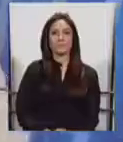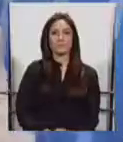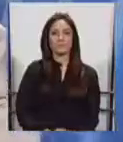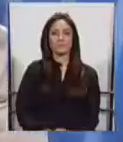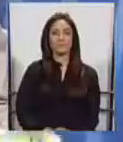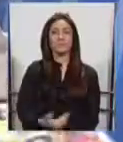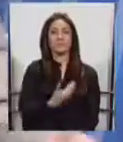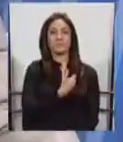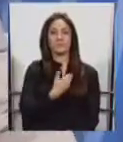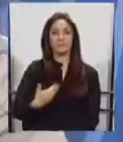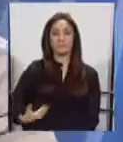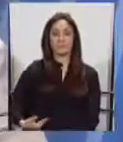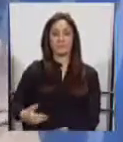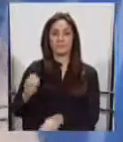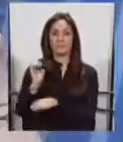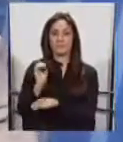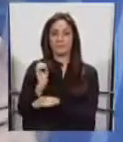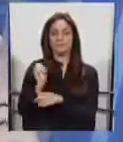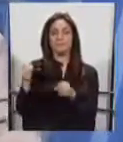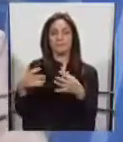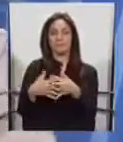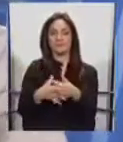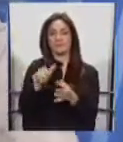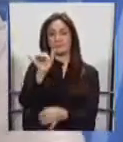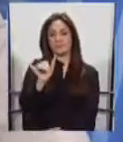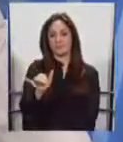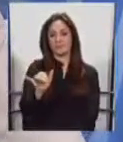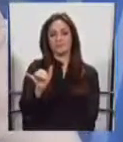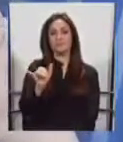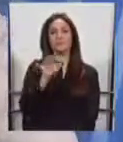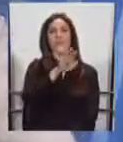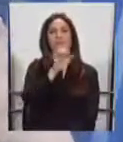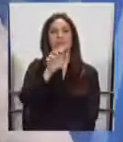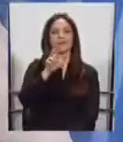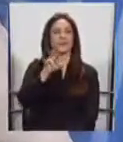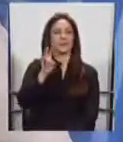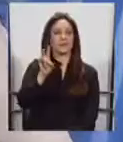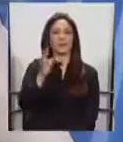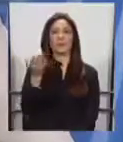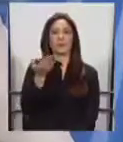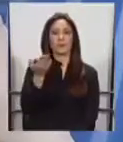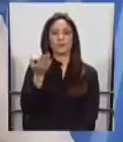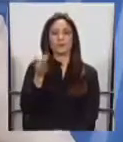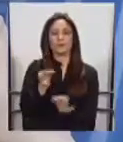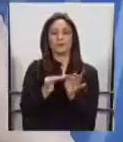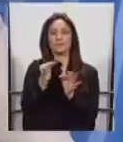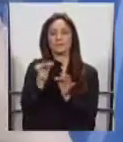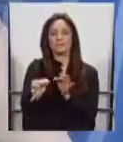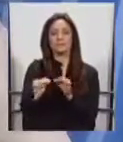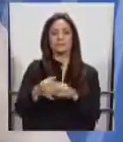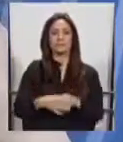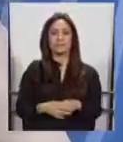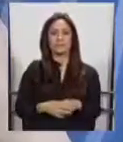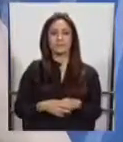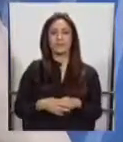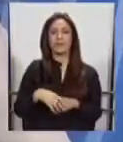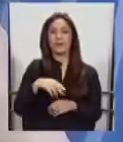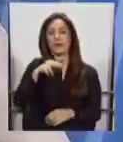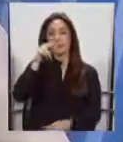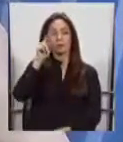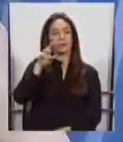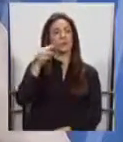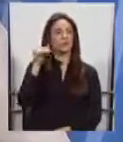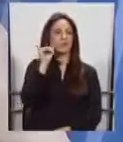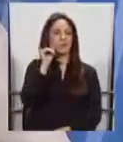El presidente de la república realizó el enlace ciudadano 517 desde el parque central de la parroquia de Cotauchoa en el cantón Rumiñangui,